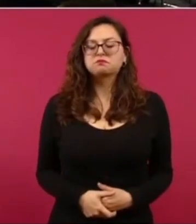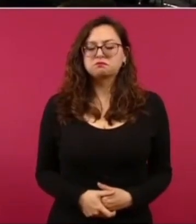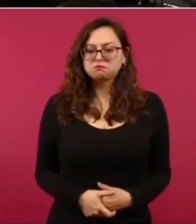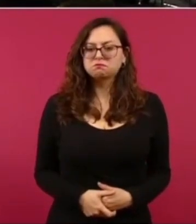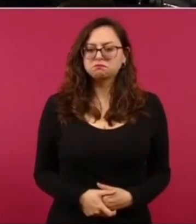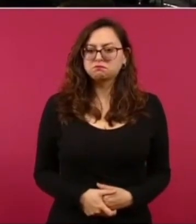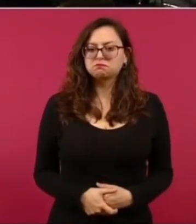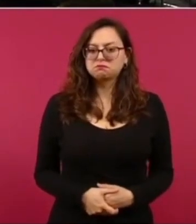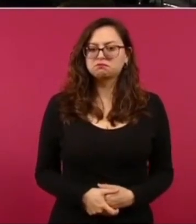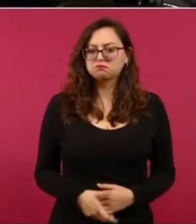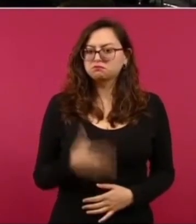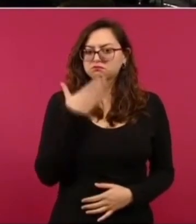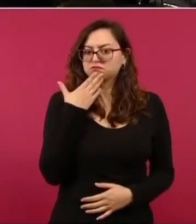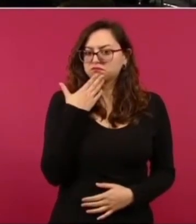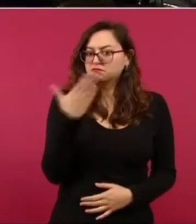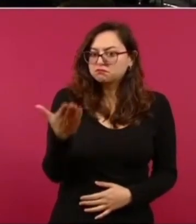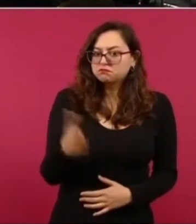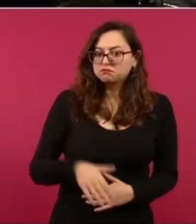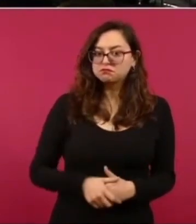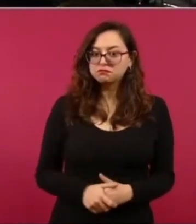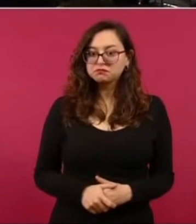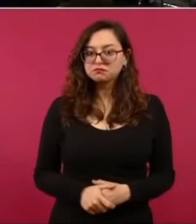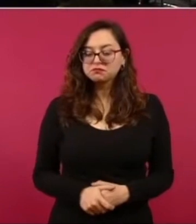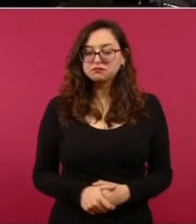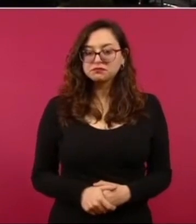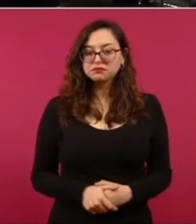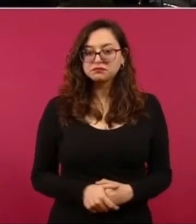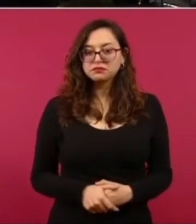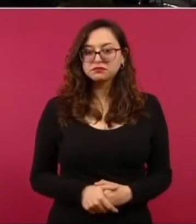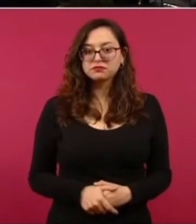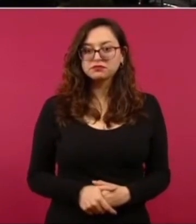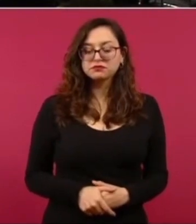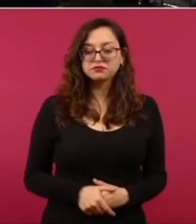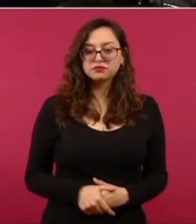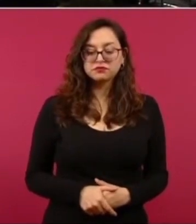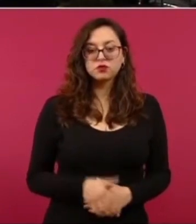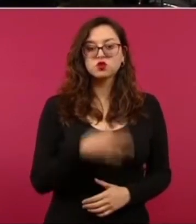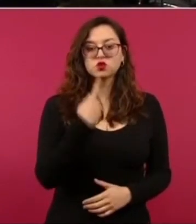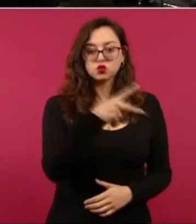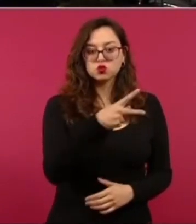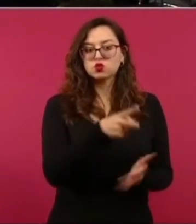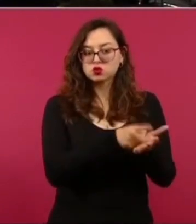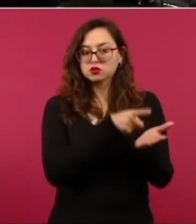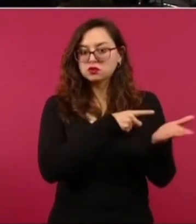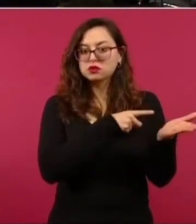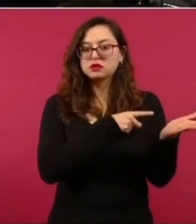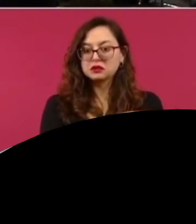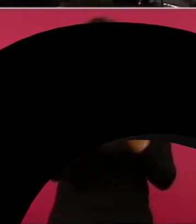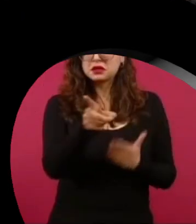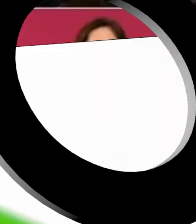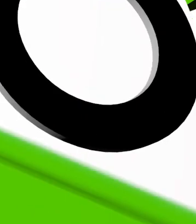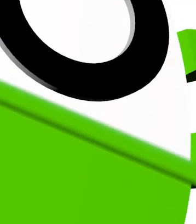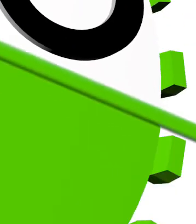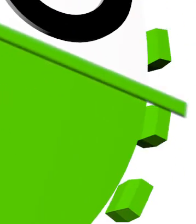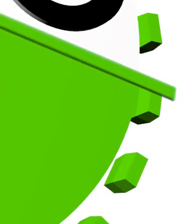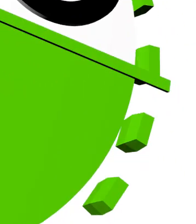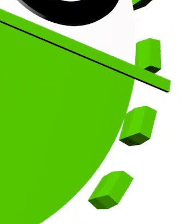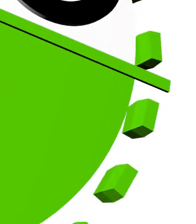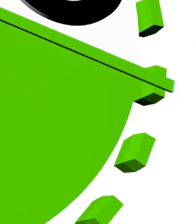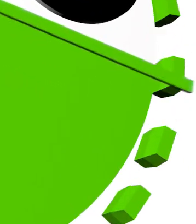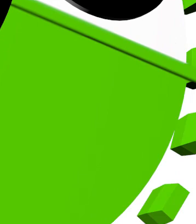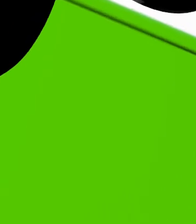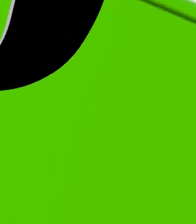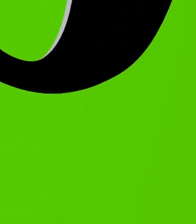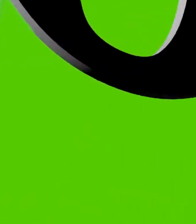Institucional y Partido de la Revolución Democrática de Revivir la Alianza Va por México para las elecciones 2023 y 2024.